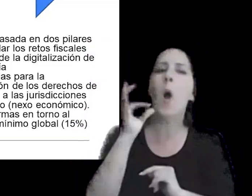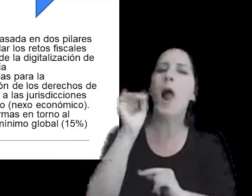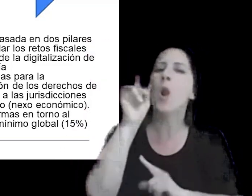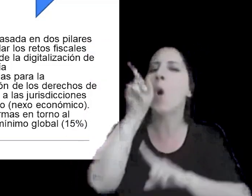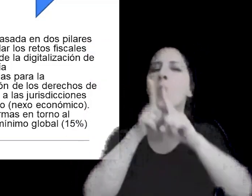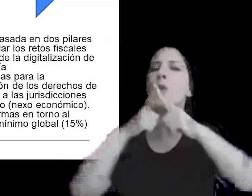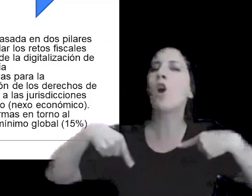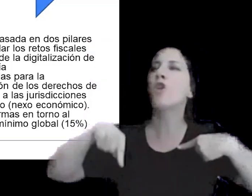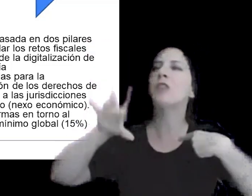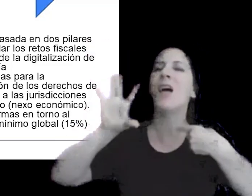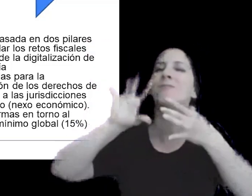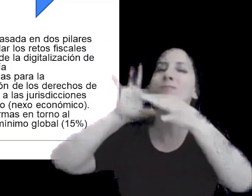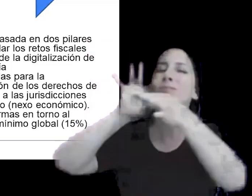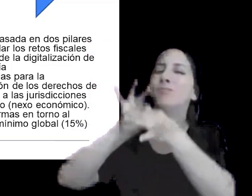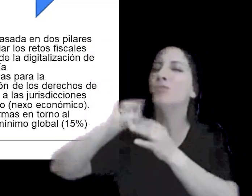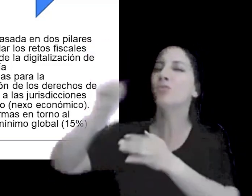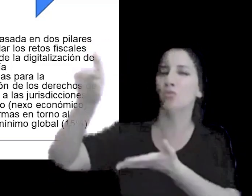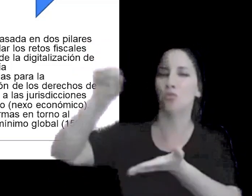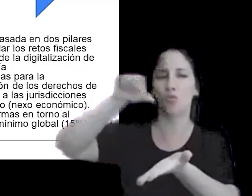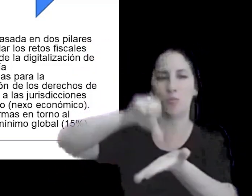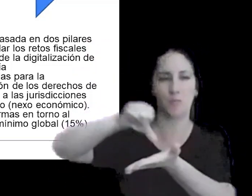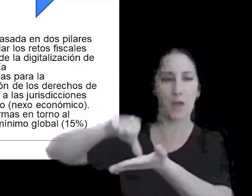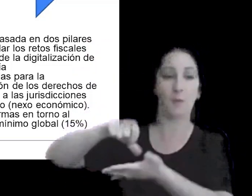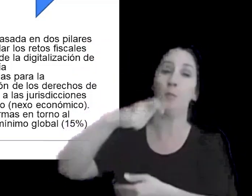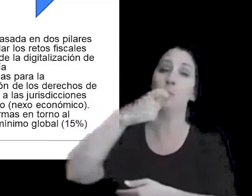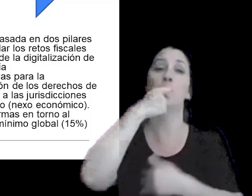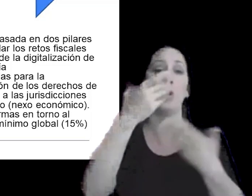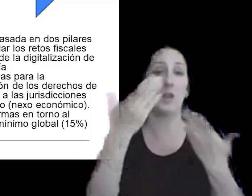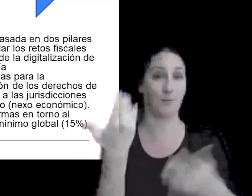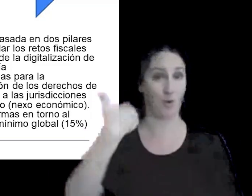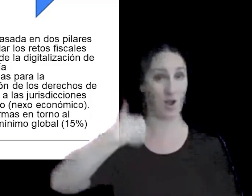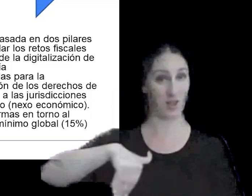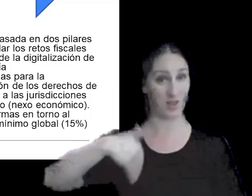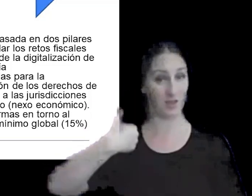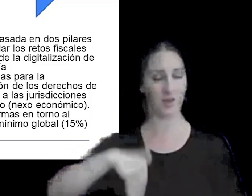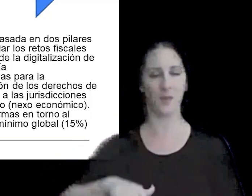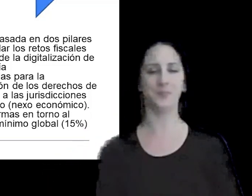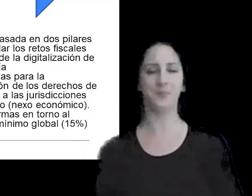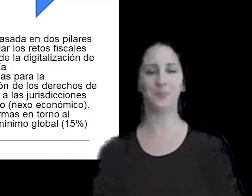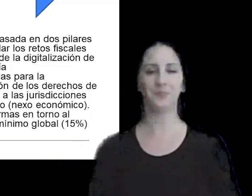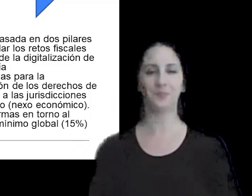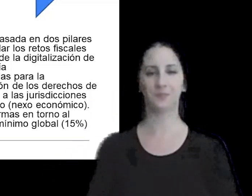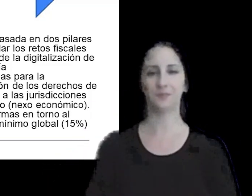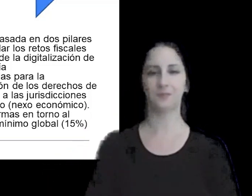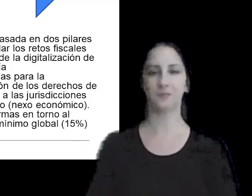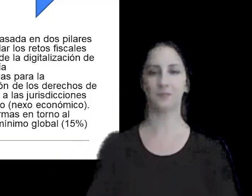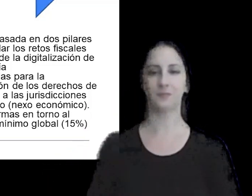nacionales como es por ejemplo el caso de Argentina la